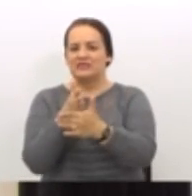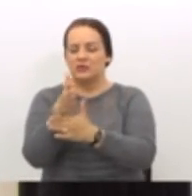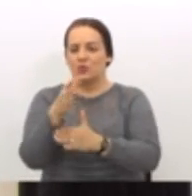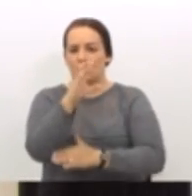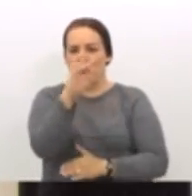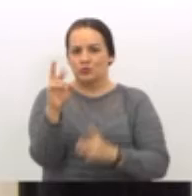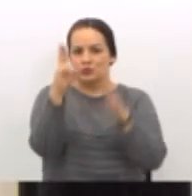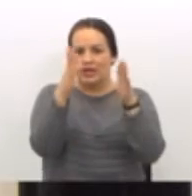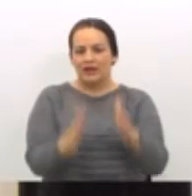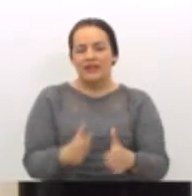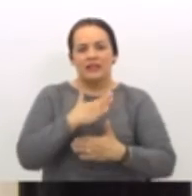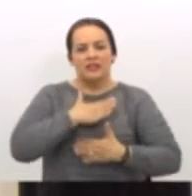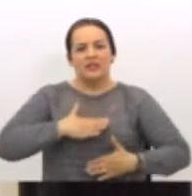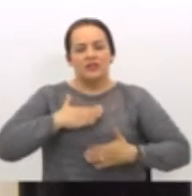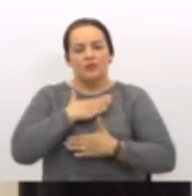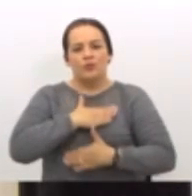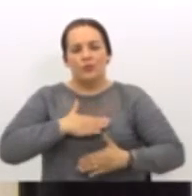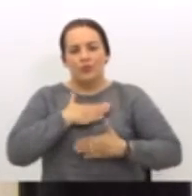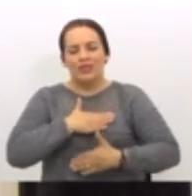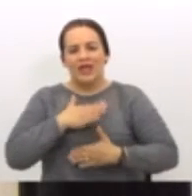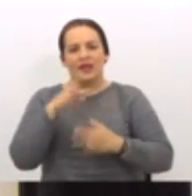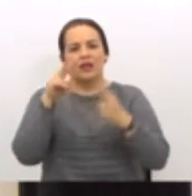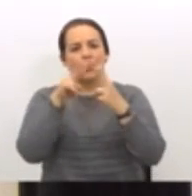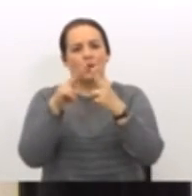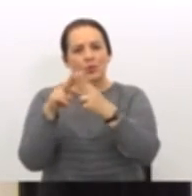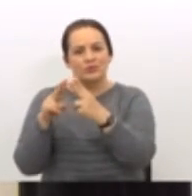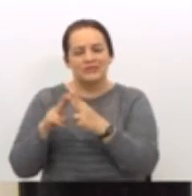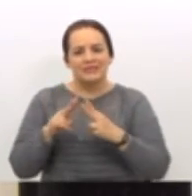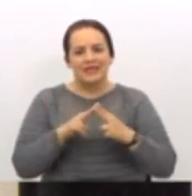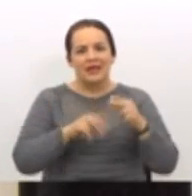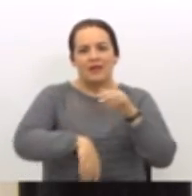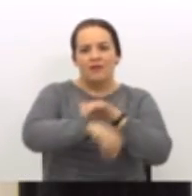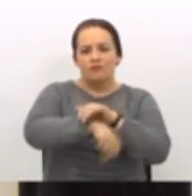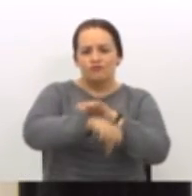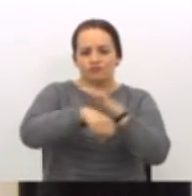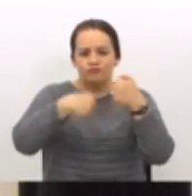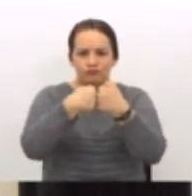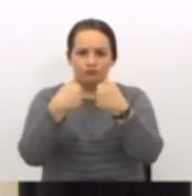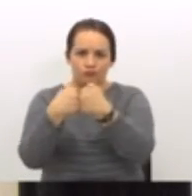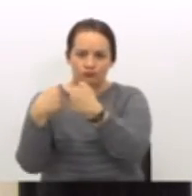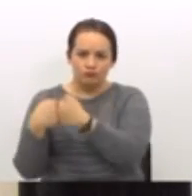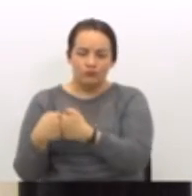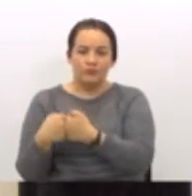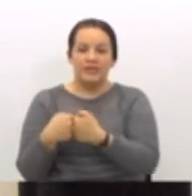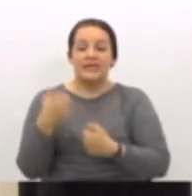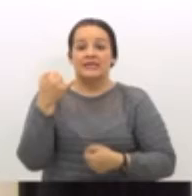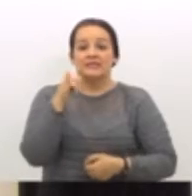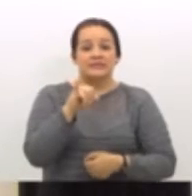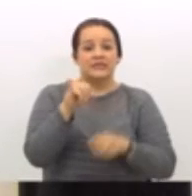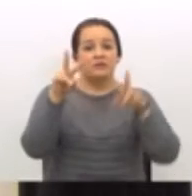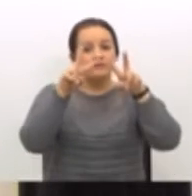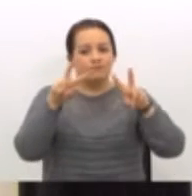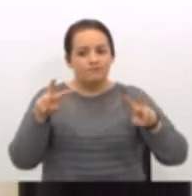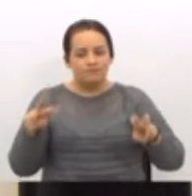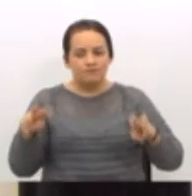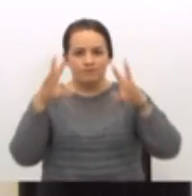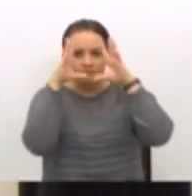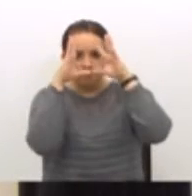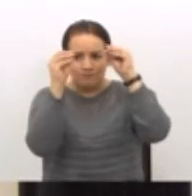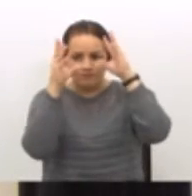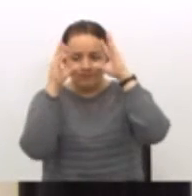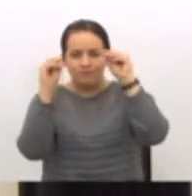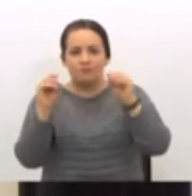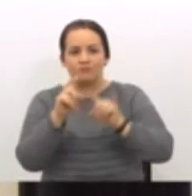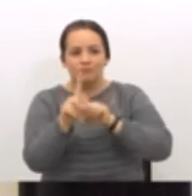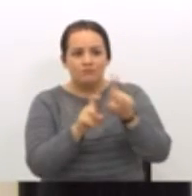costarricenses a disfrutar y a conocer sobre los partidos de fútbol. Si revisamos los datos de la encuesta